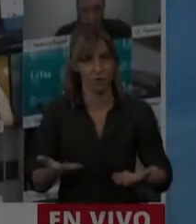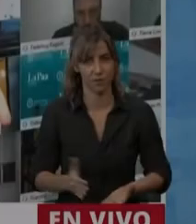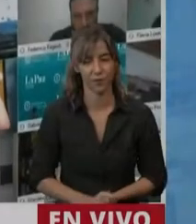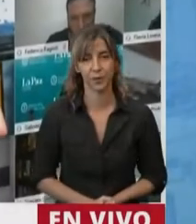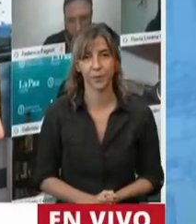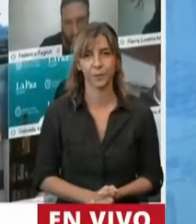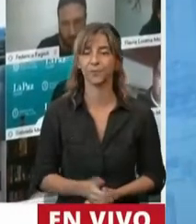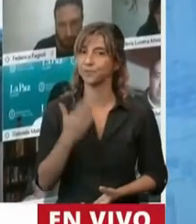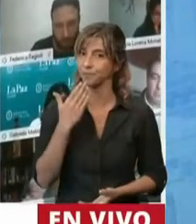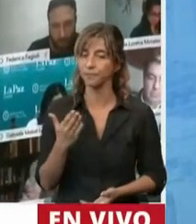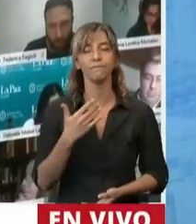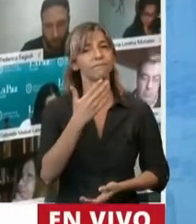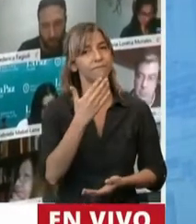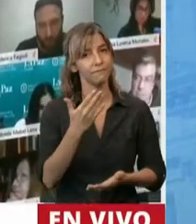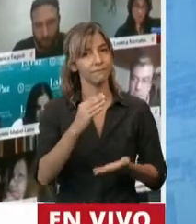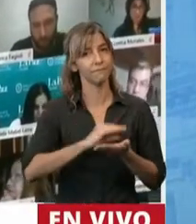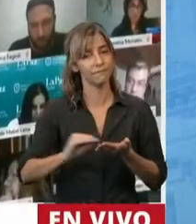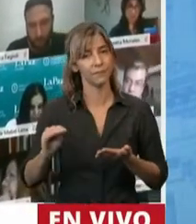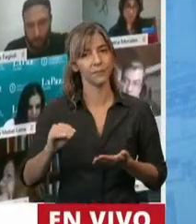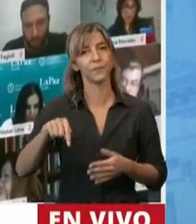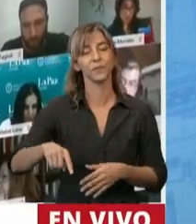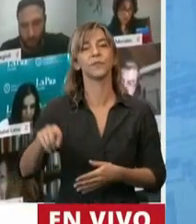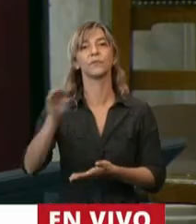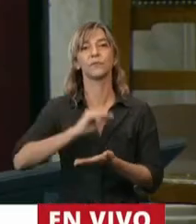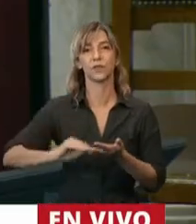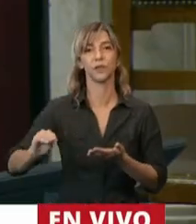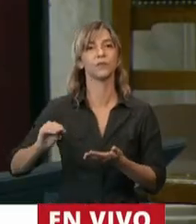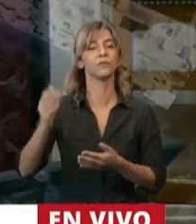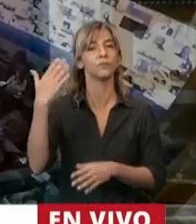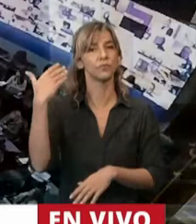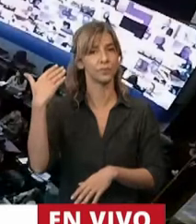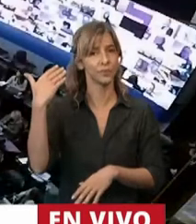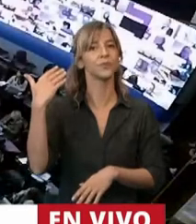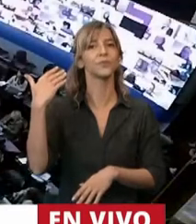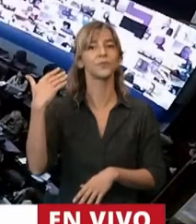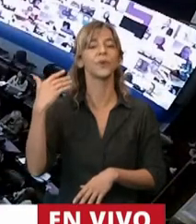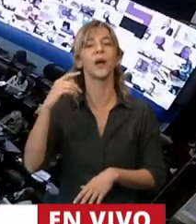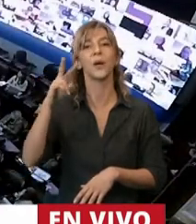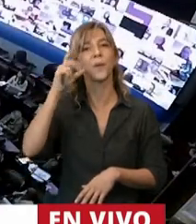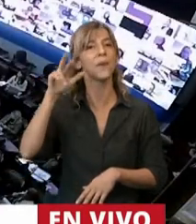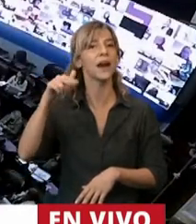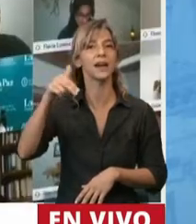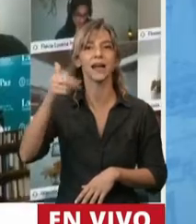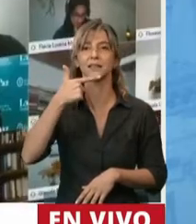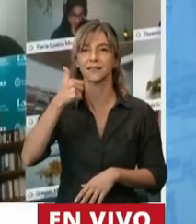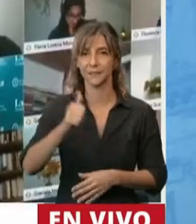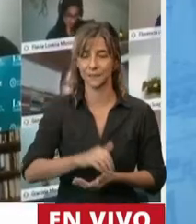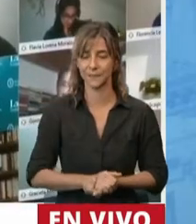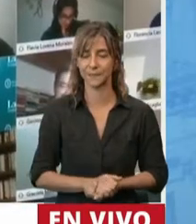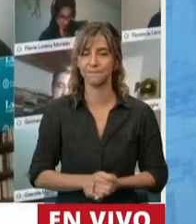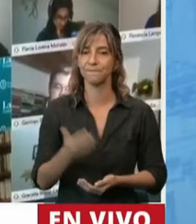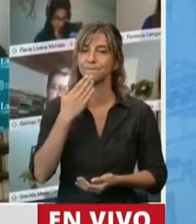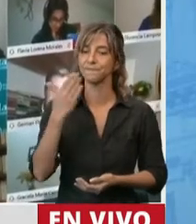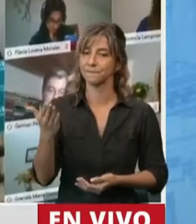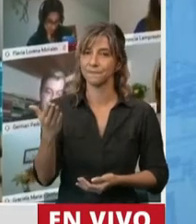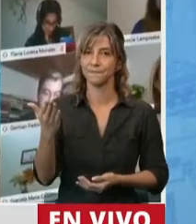Tiene la palabra la diputada Claudia Bernaza. Gracias, señor presidente. Creo